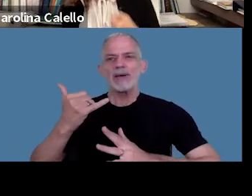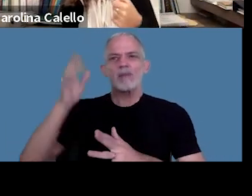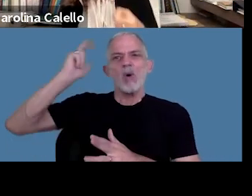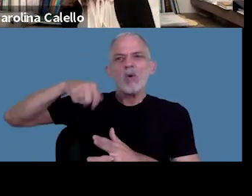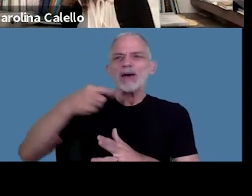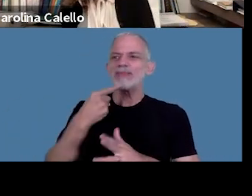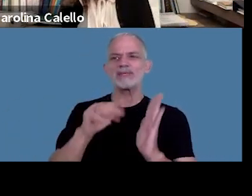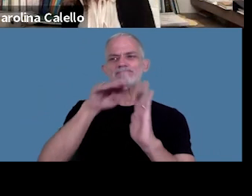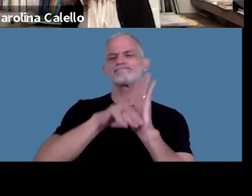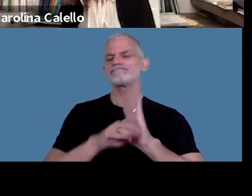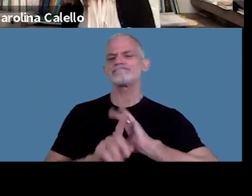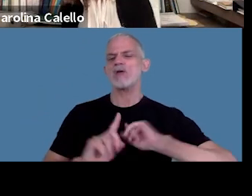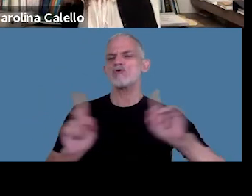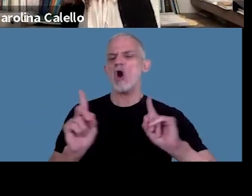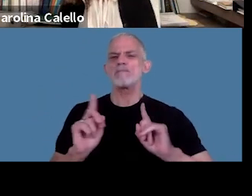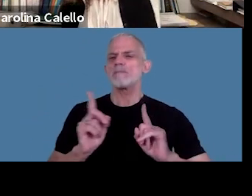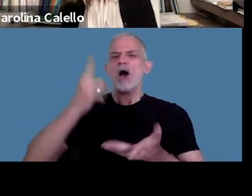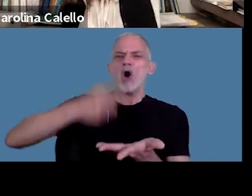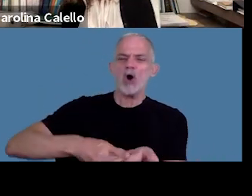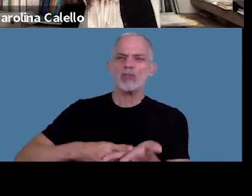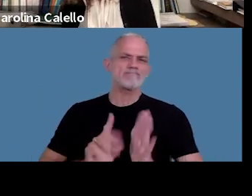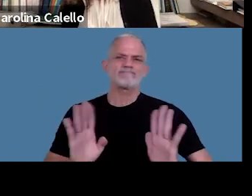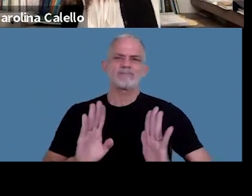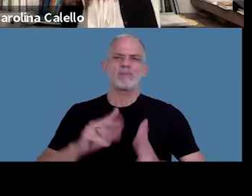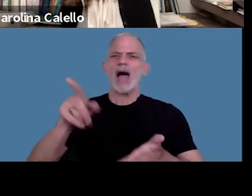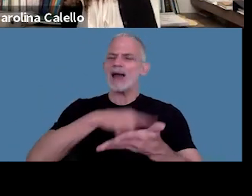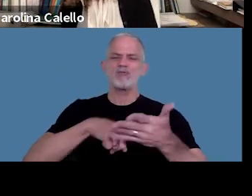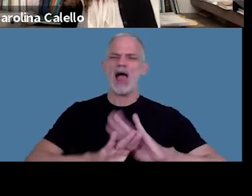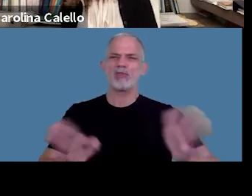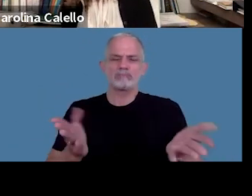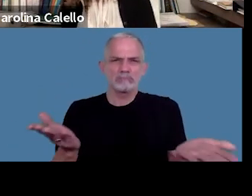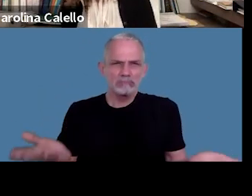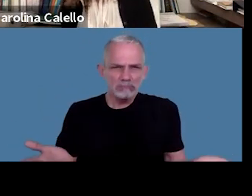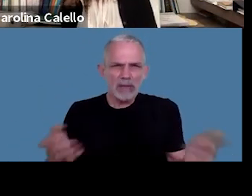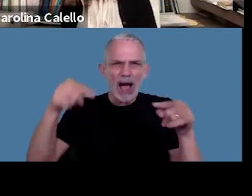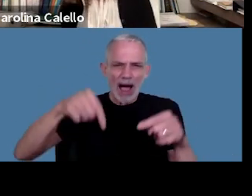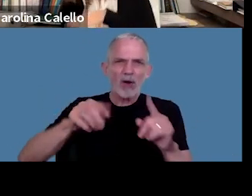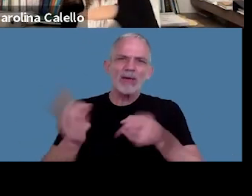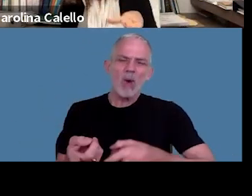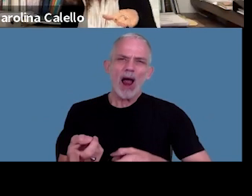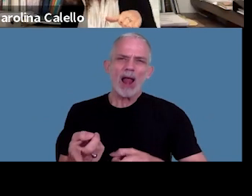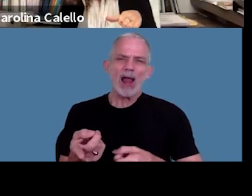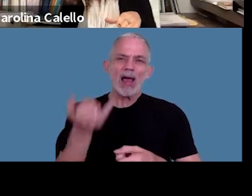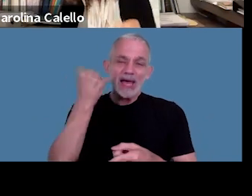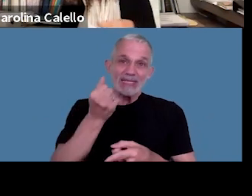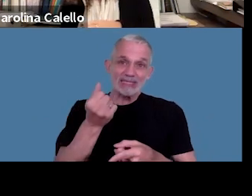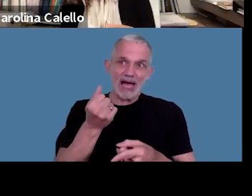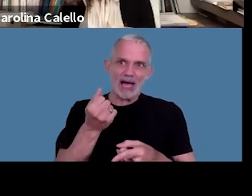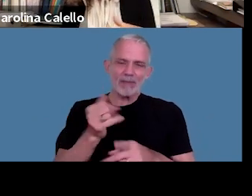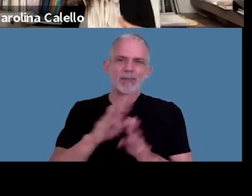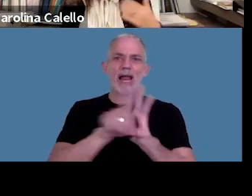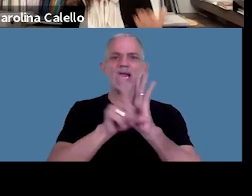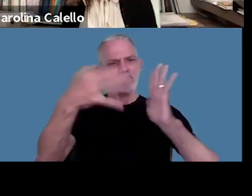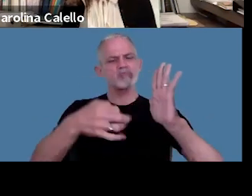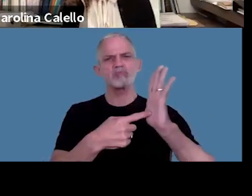decía no hubo ampliación de la orden de intervención es nulo ahora sin embargo ahora que ya está consagrado legalmente